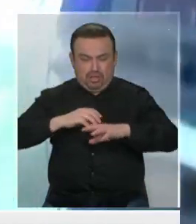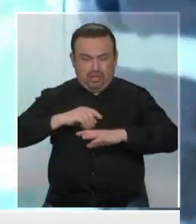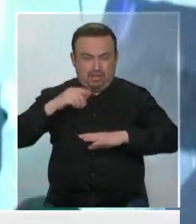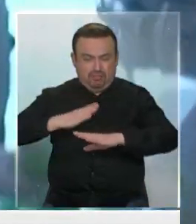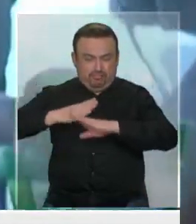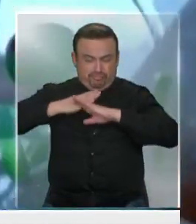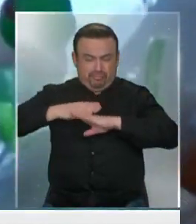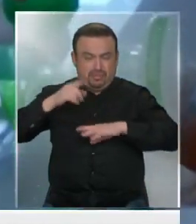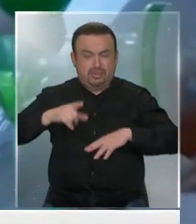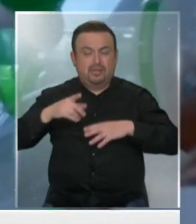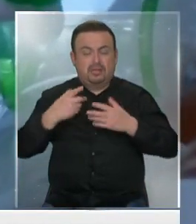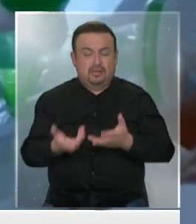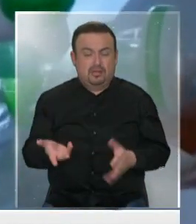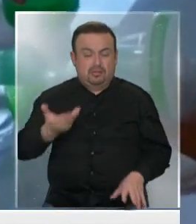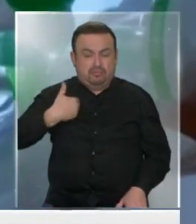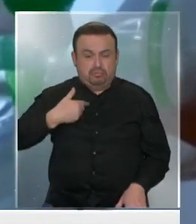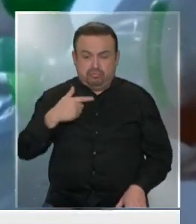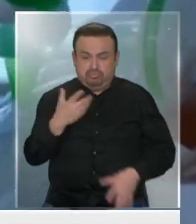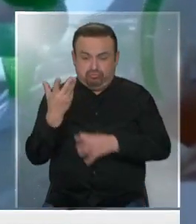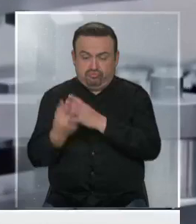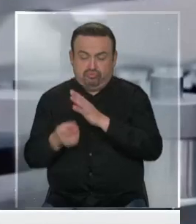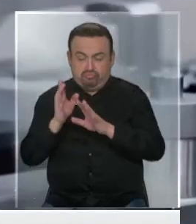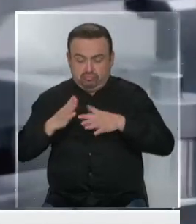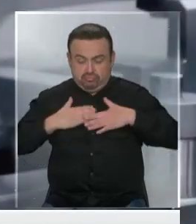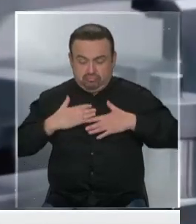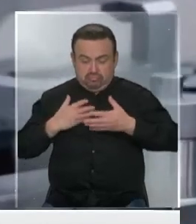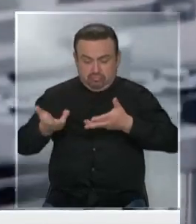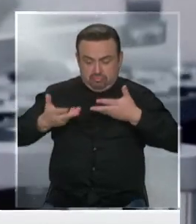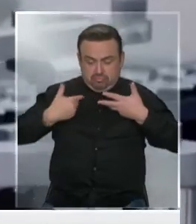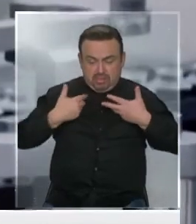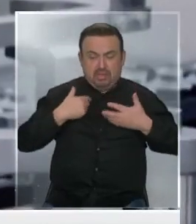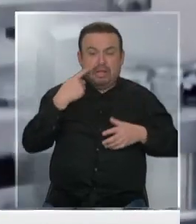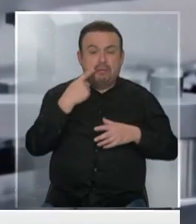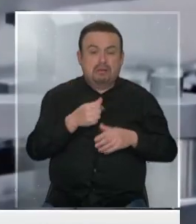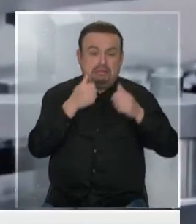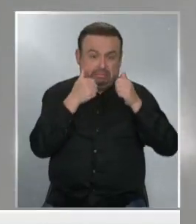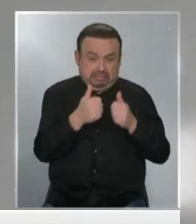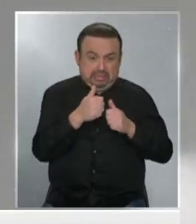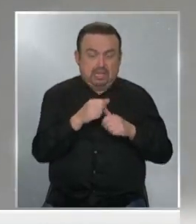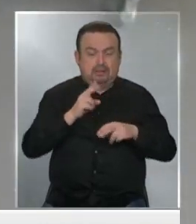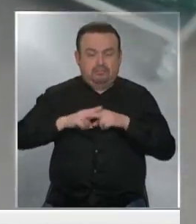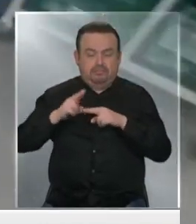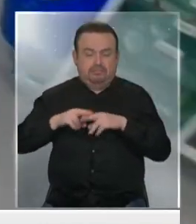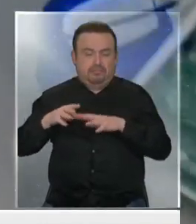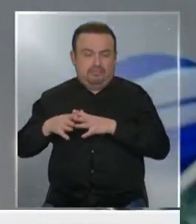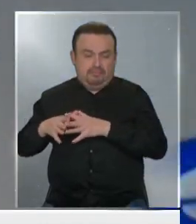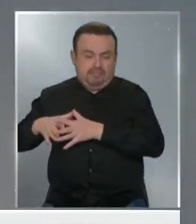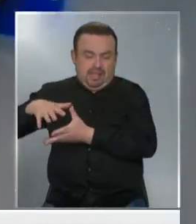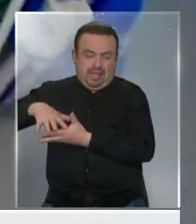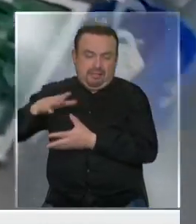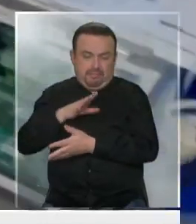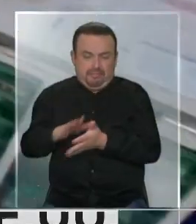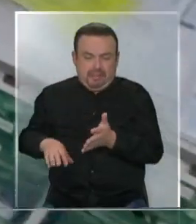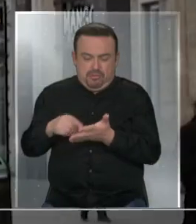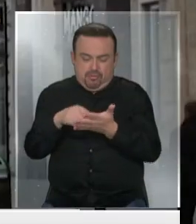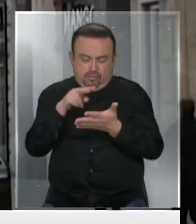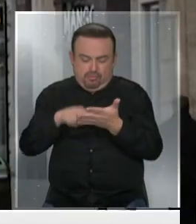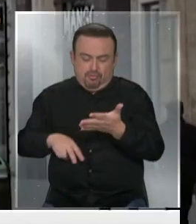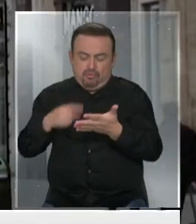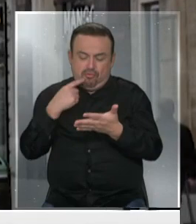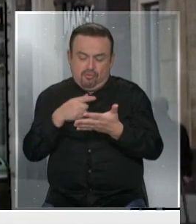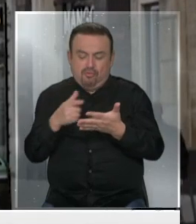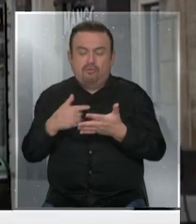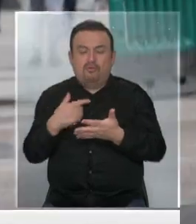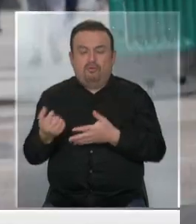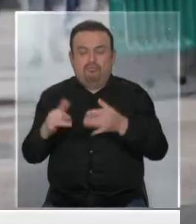pero cuya incidencia en una eventual disminución de la mortalidad no ha sido comprobada. La atención se enfoca hoy en el Reino Unido y la promesa de un